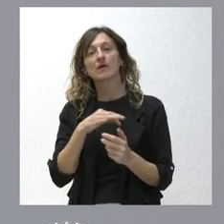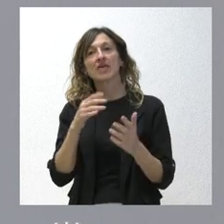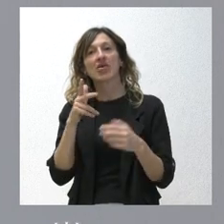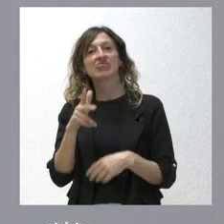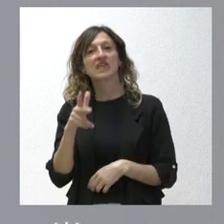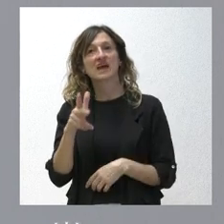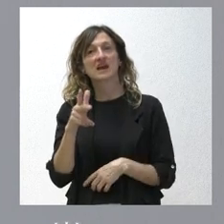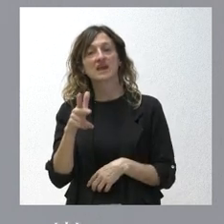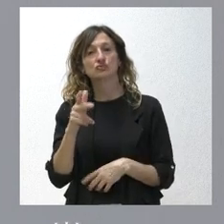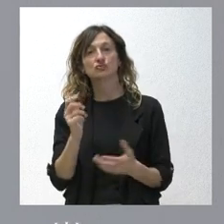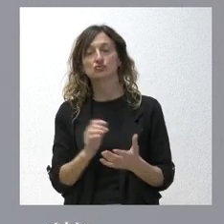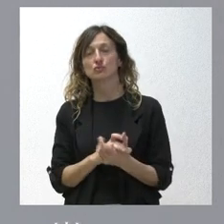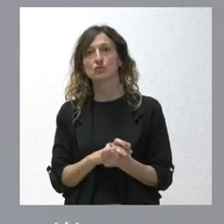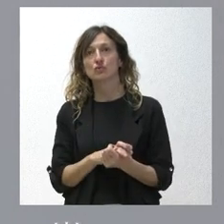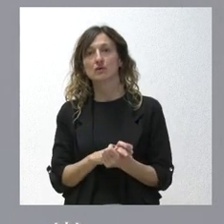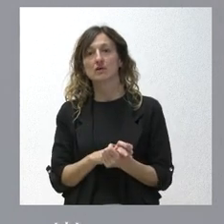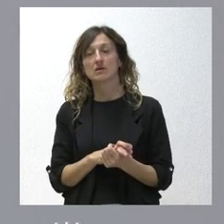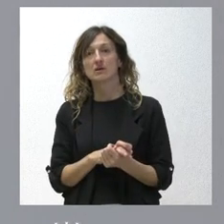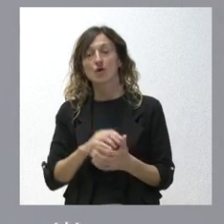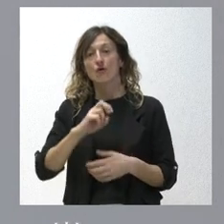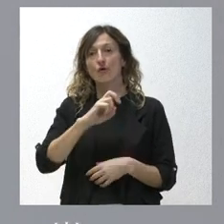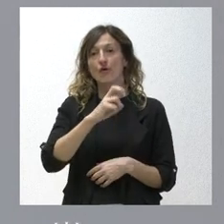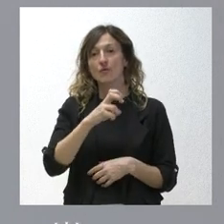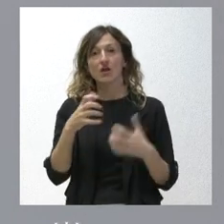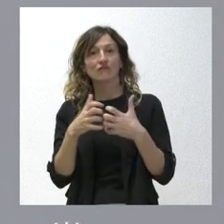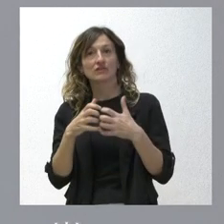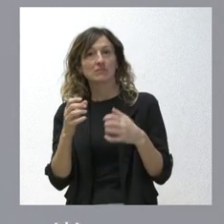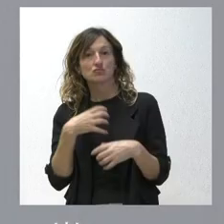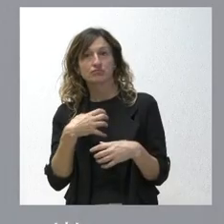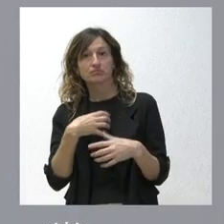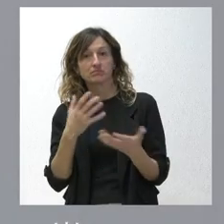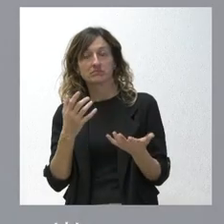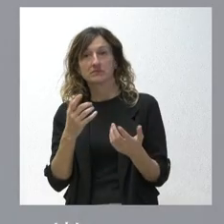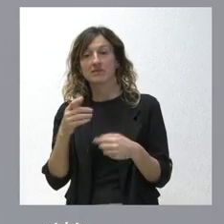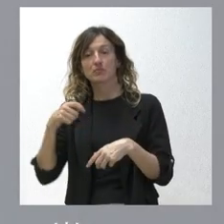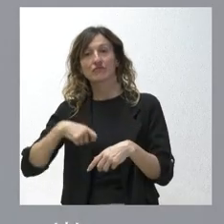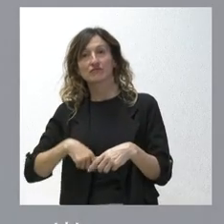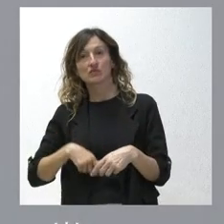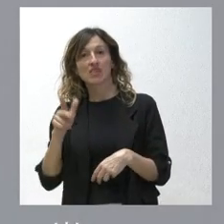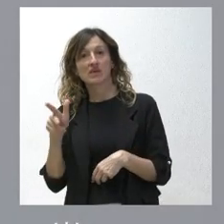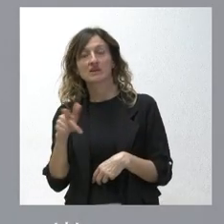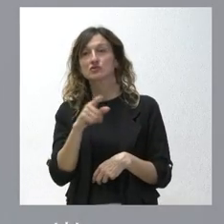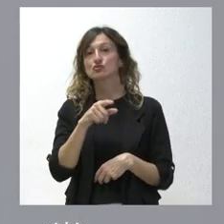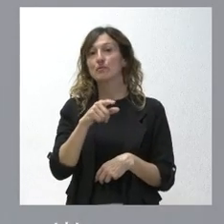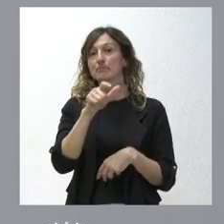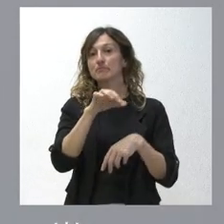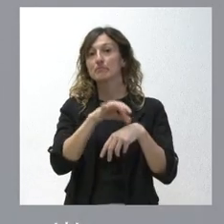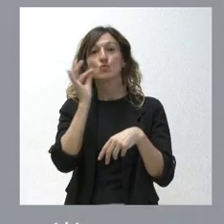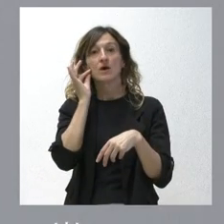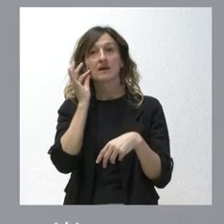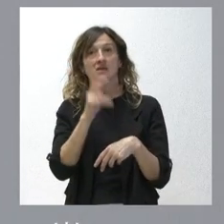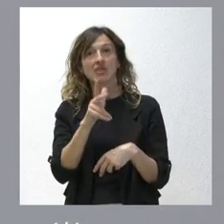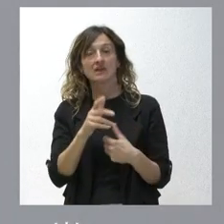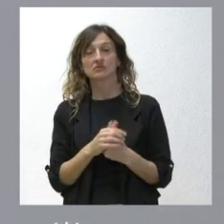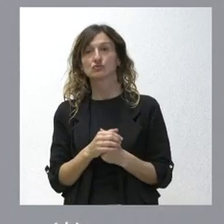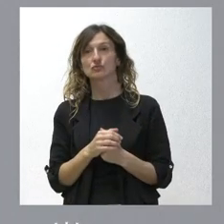sin entrar en colisión con el otro derecho que tienen también los profesionales y, lógicamente, pues saben ustedes